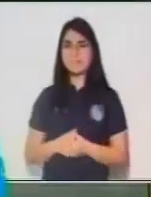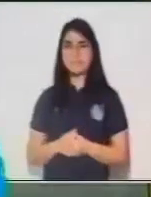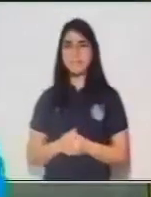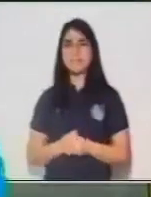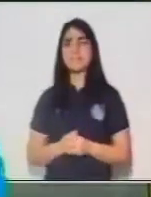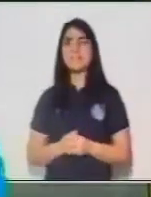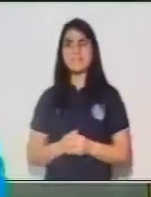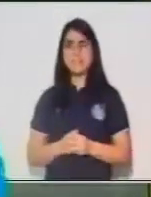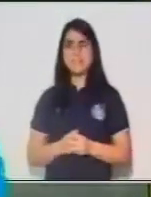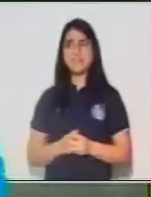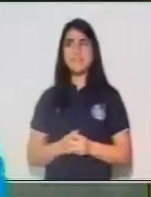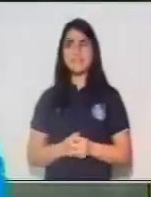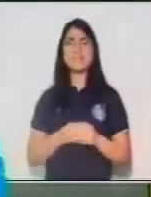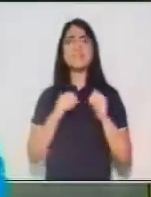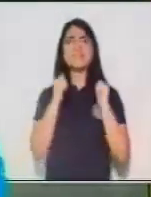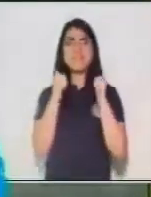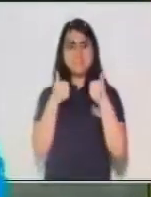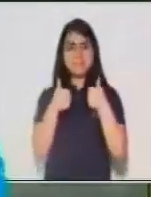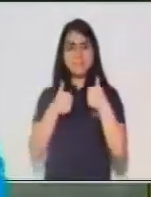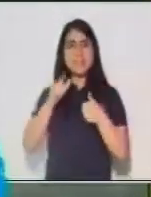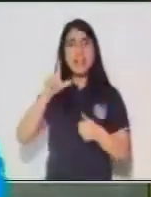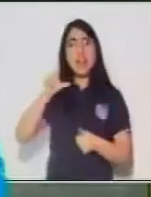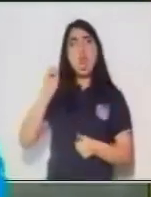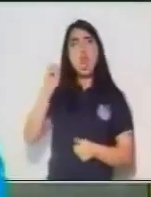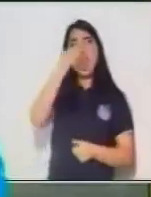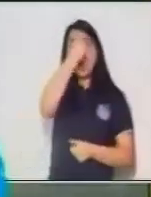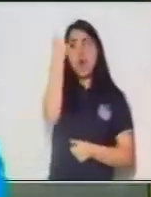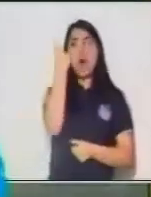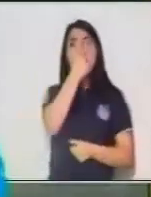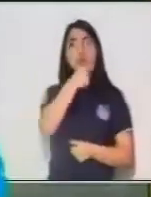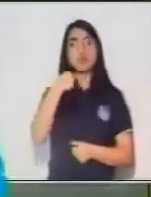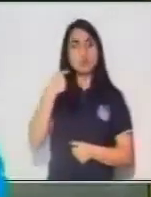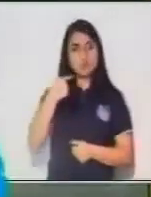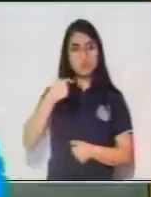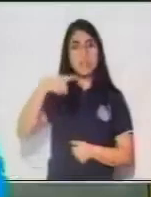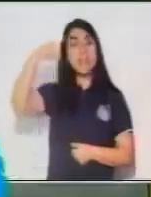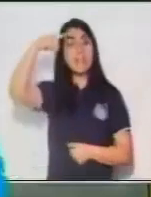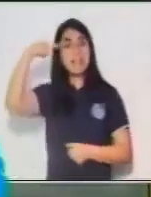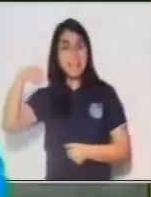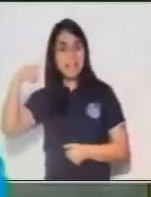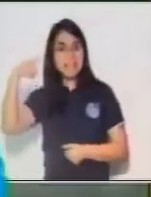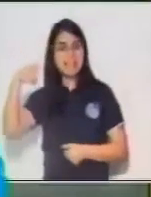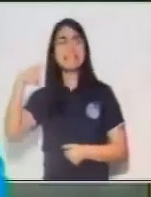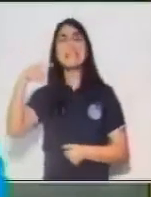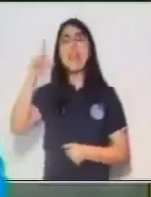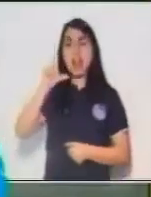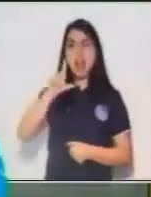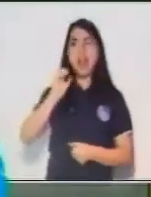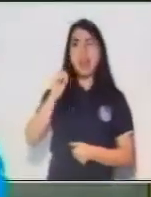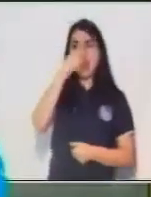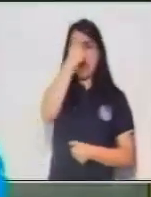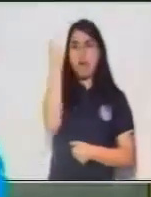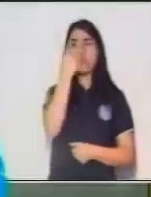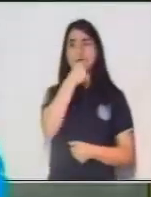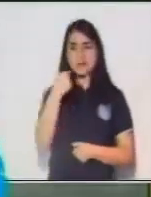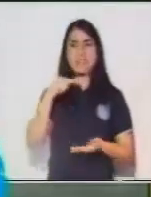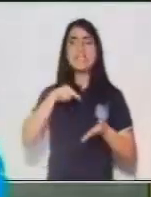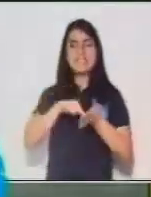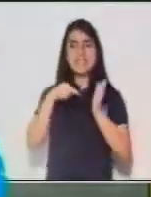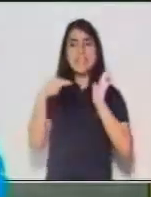corresponde a los, que es un artículo, y la palabra